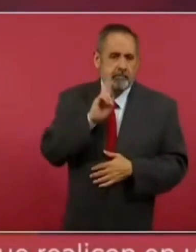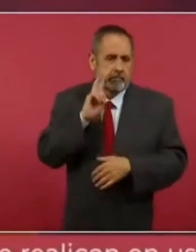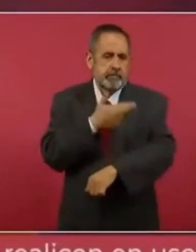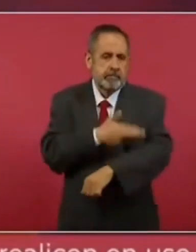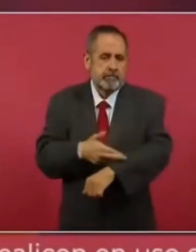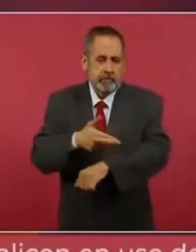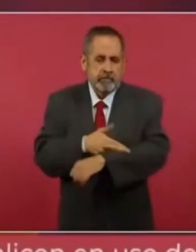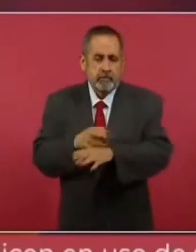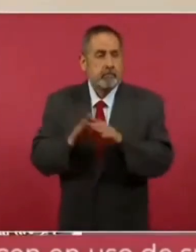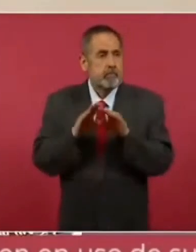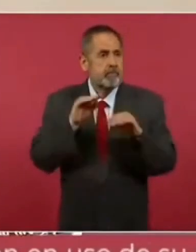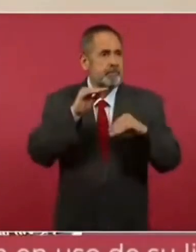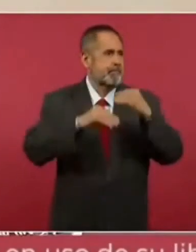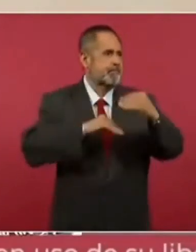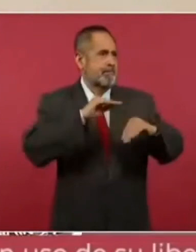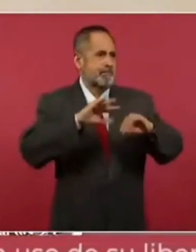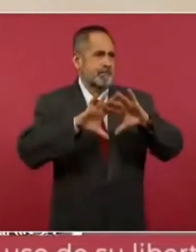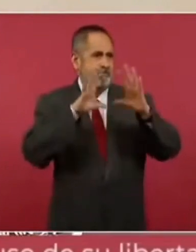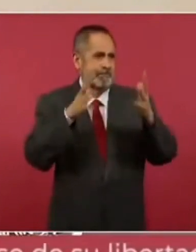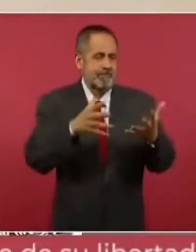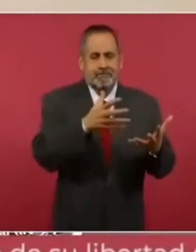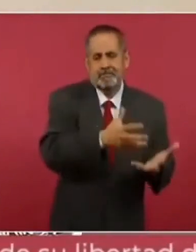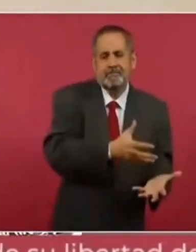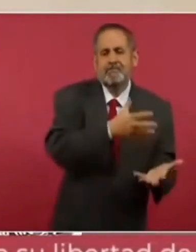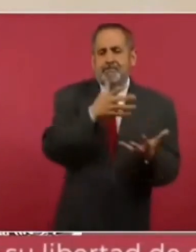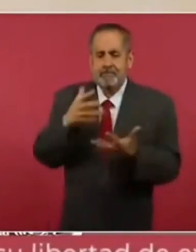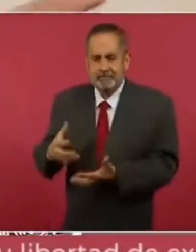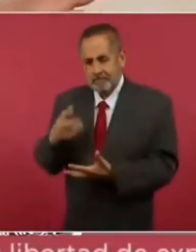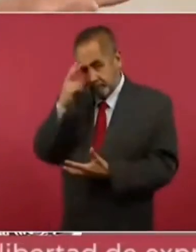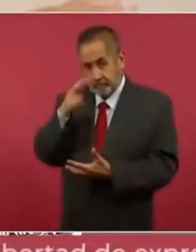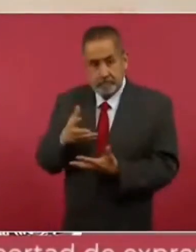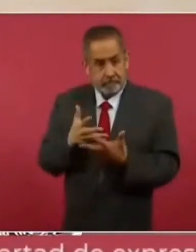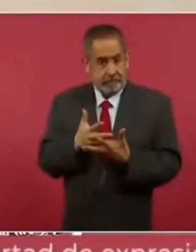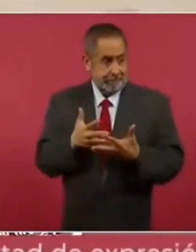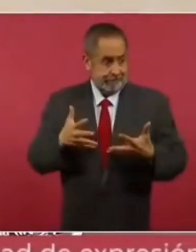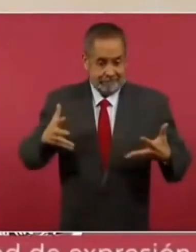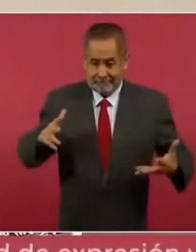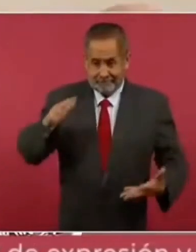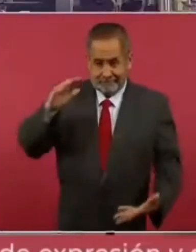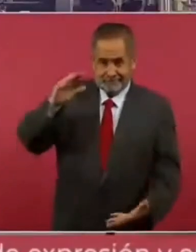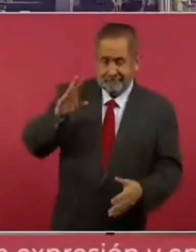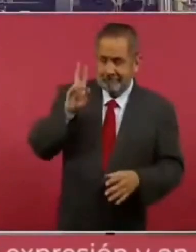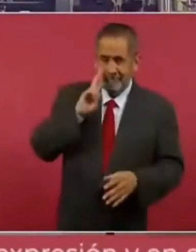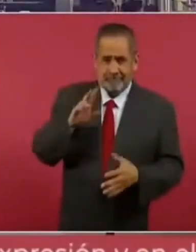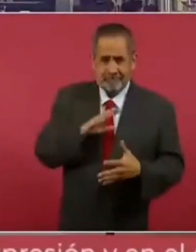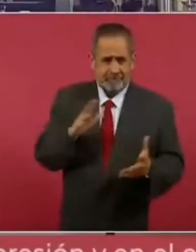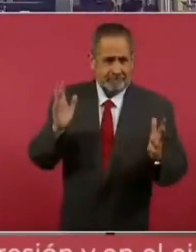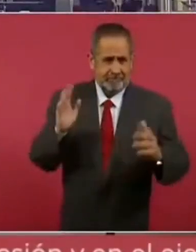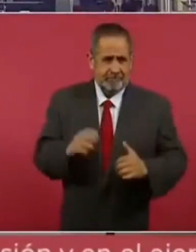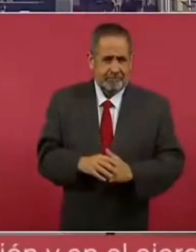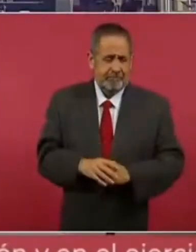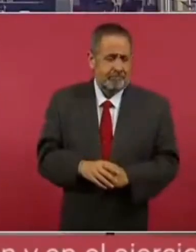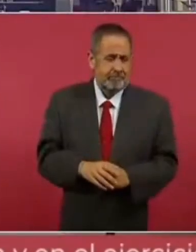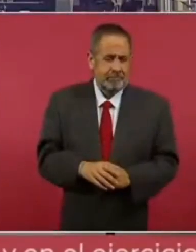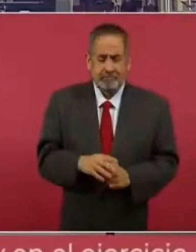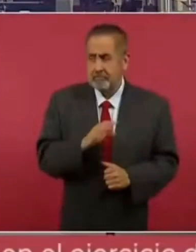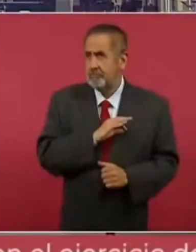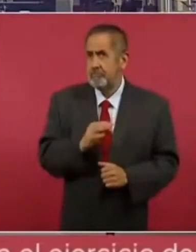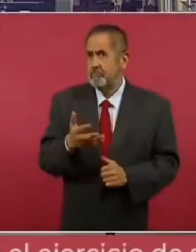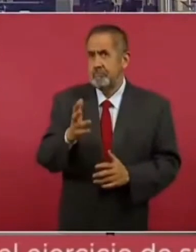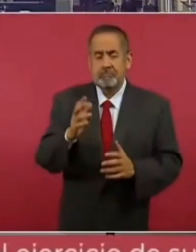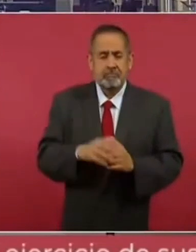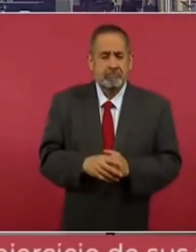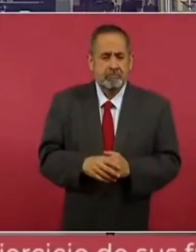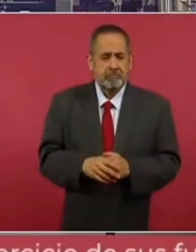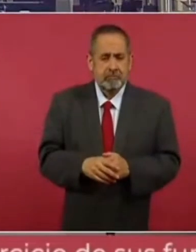para que pueda ser embalada y trasladada a México, porque es una pieza grande, probablemente de alrededor de